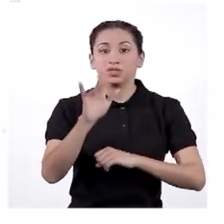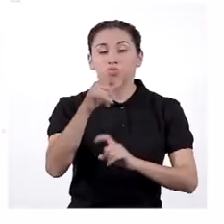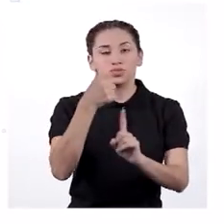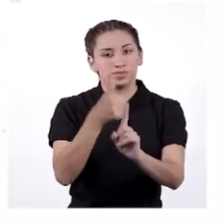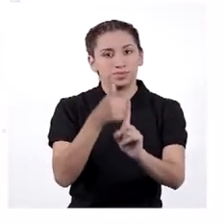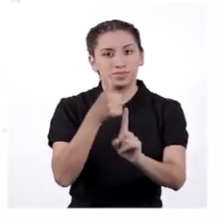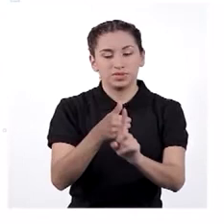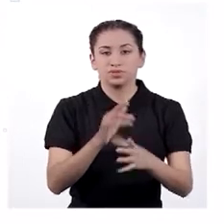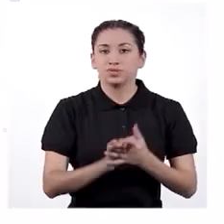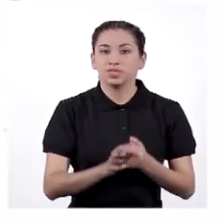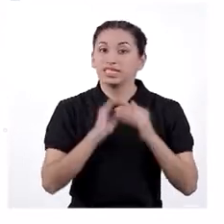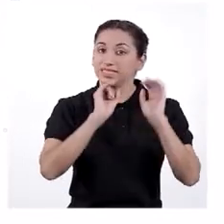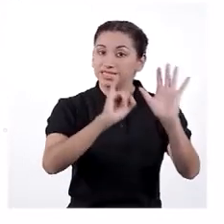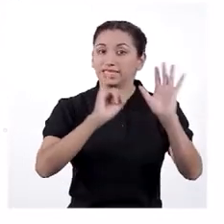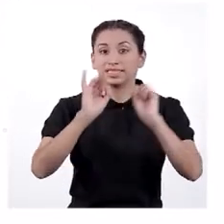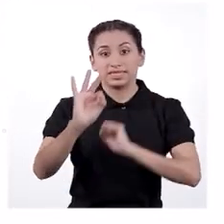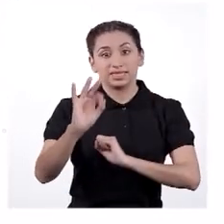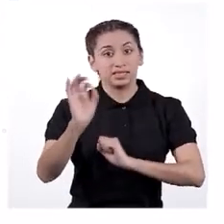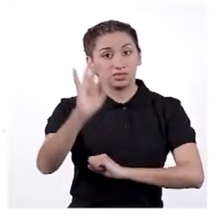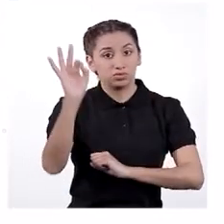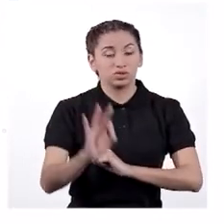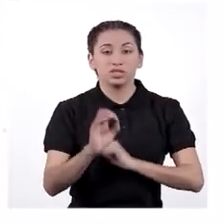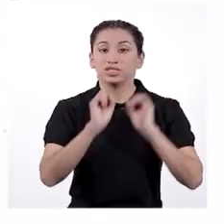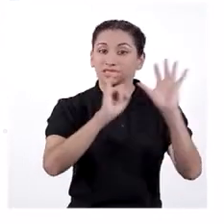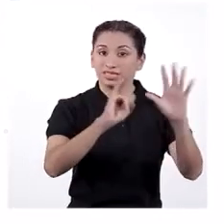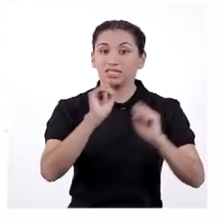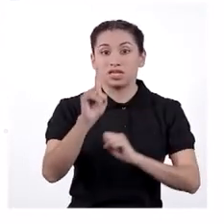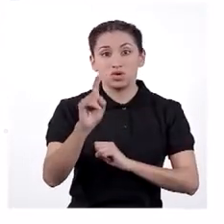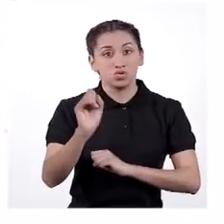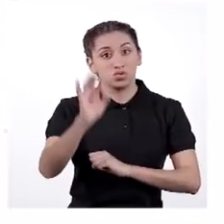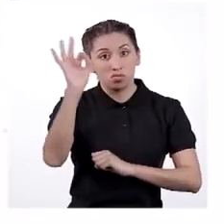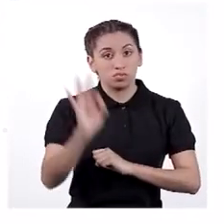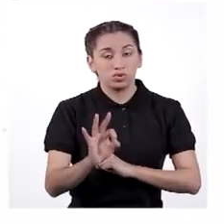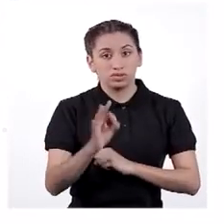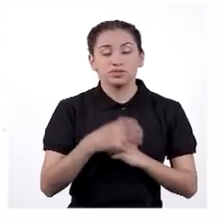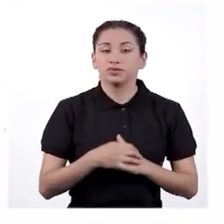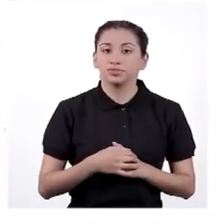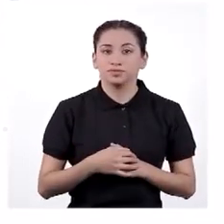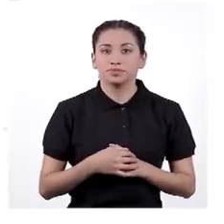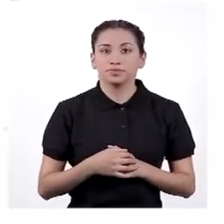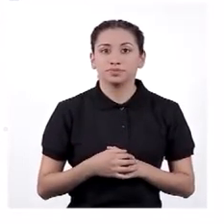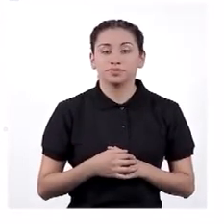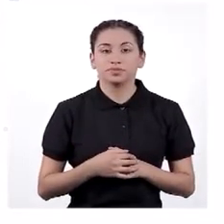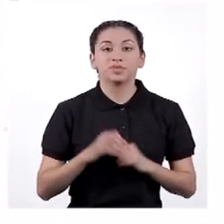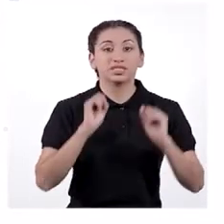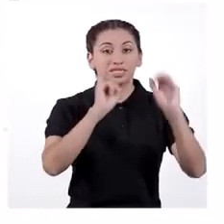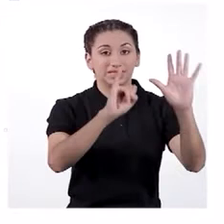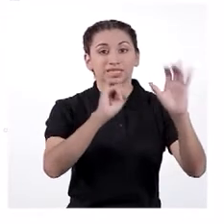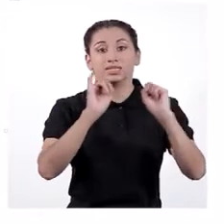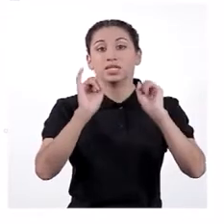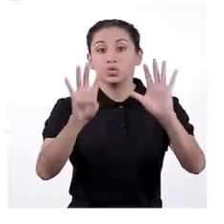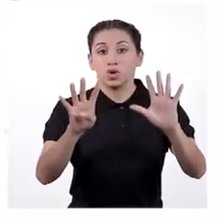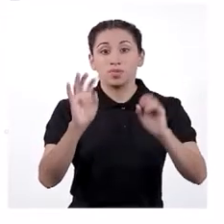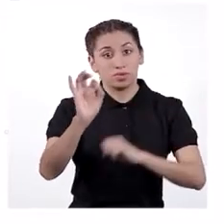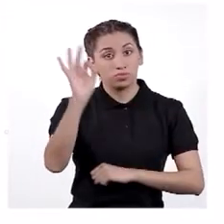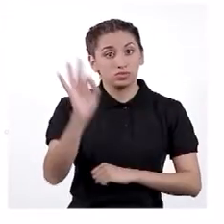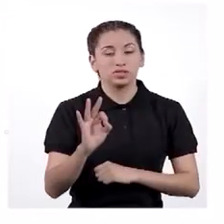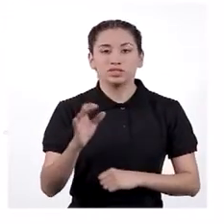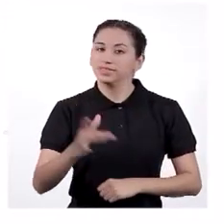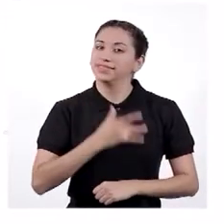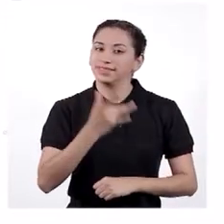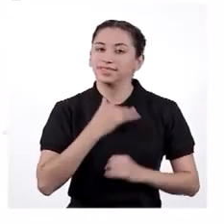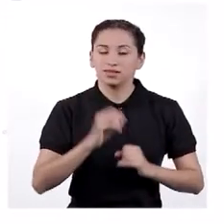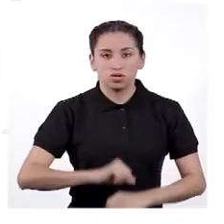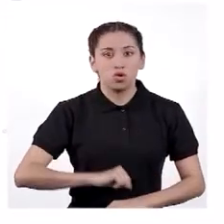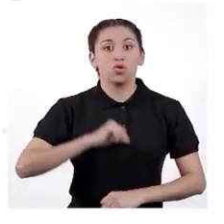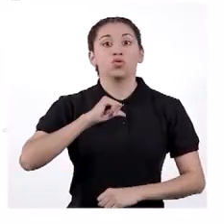y para uno mismo. 63% y 61% respectivamente y el 69% se